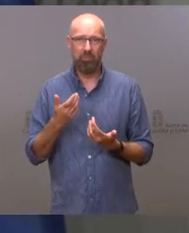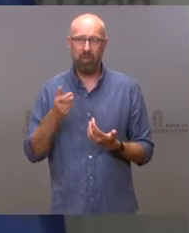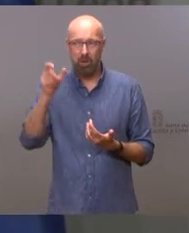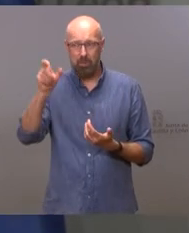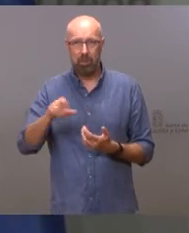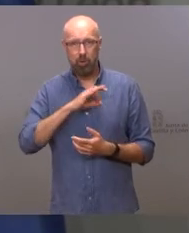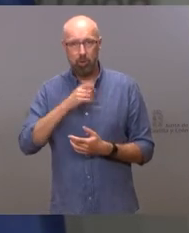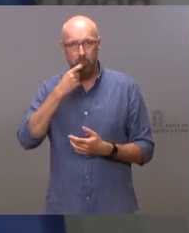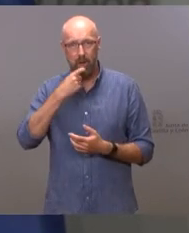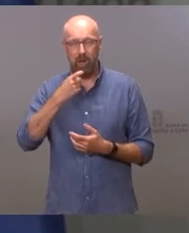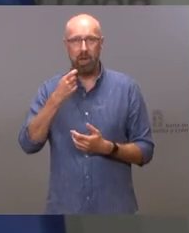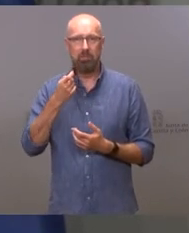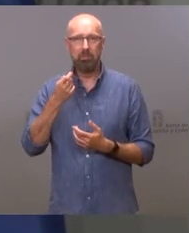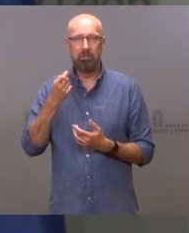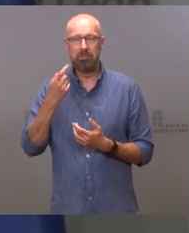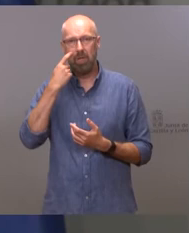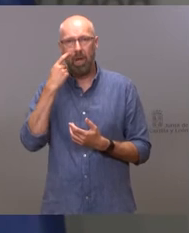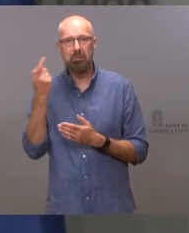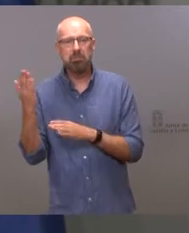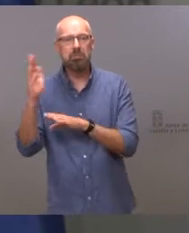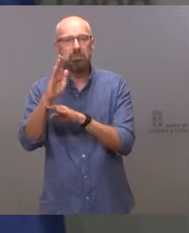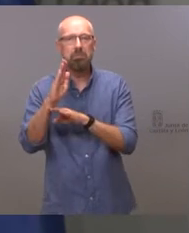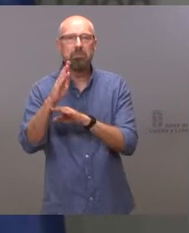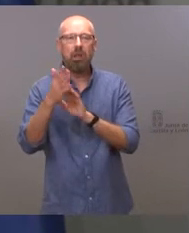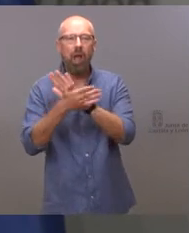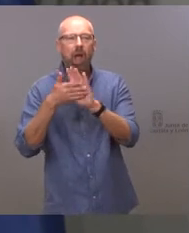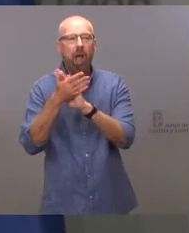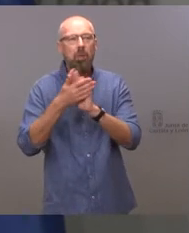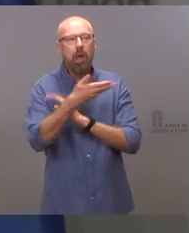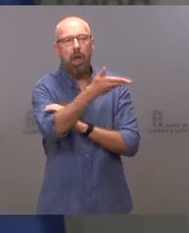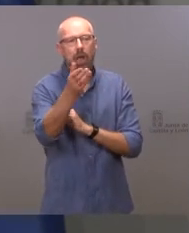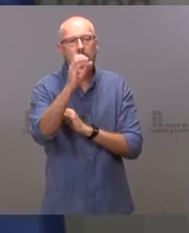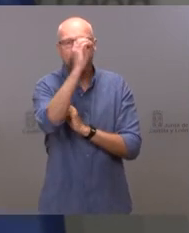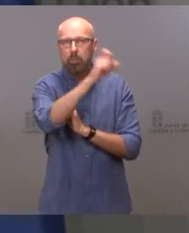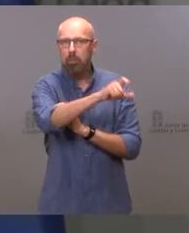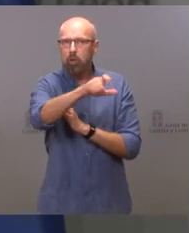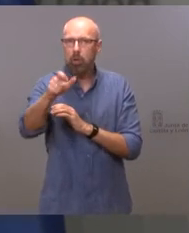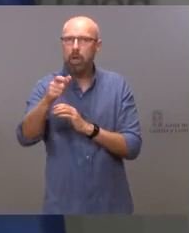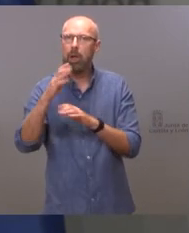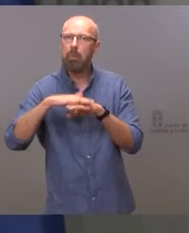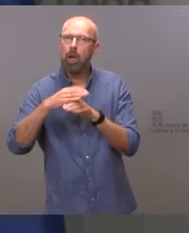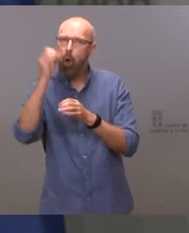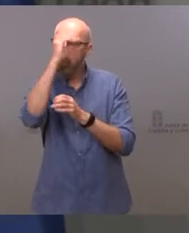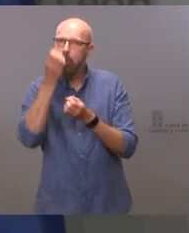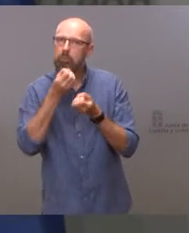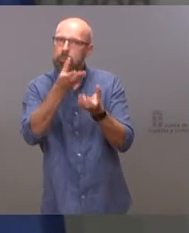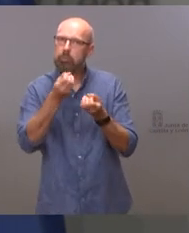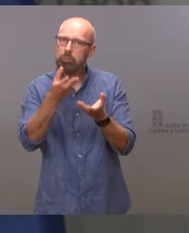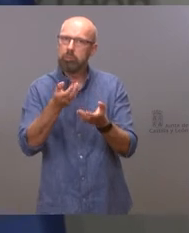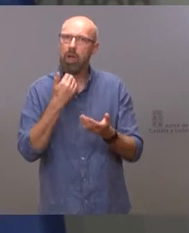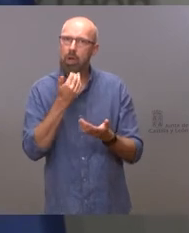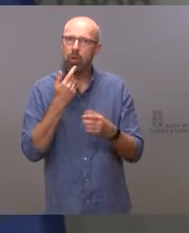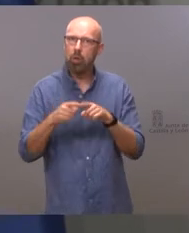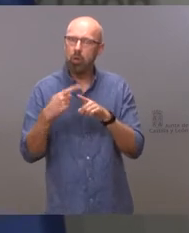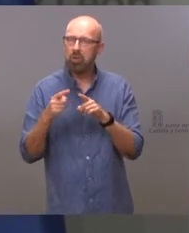de sentarse delante de los ciudadanos y confrontar sus ideas con quien está